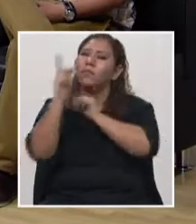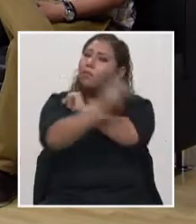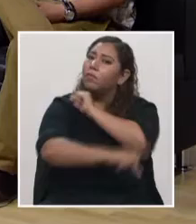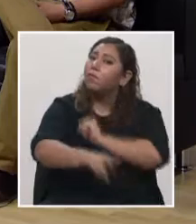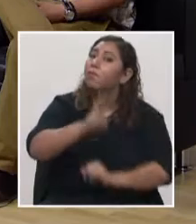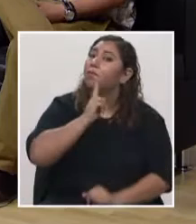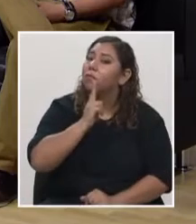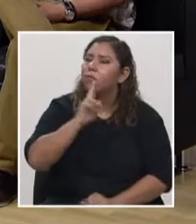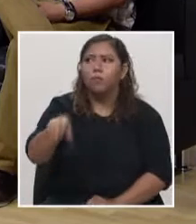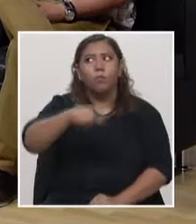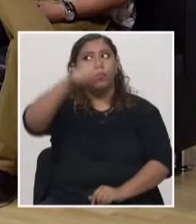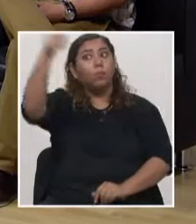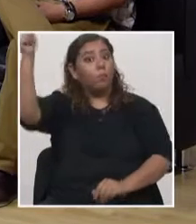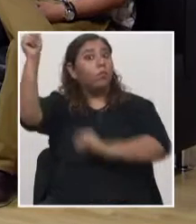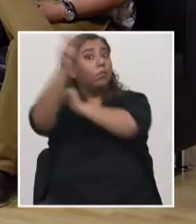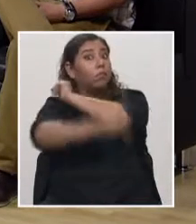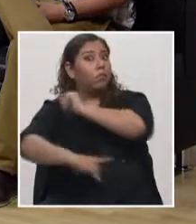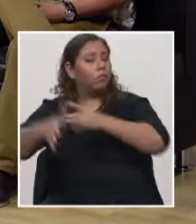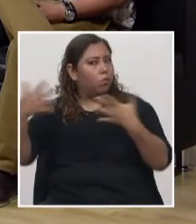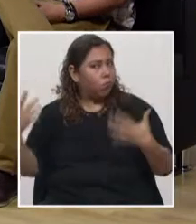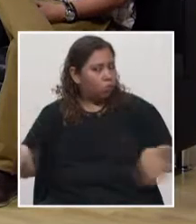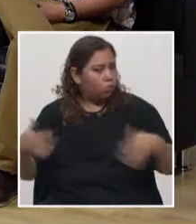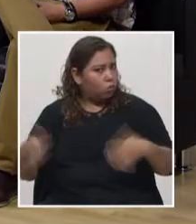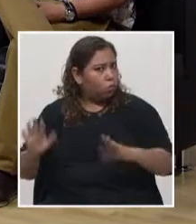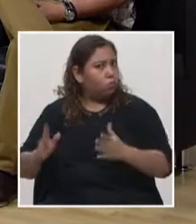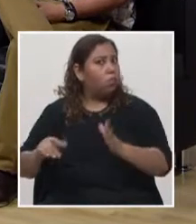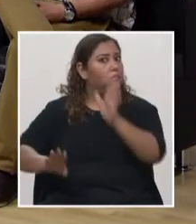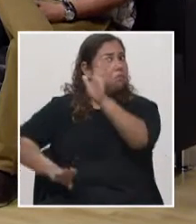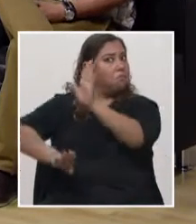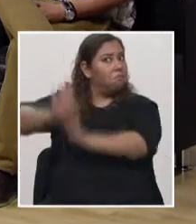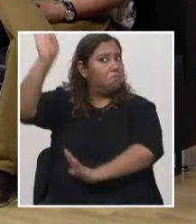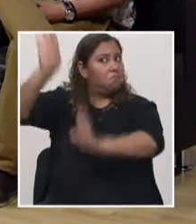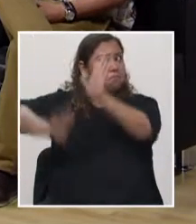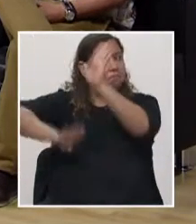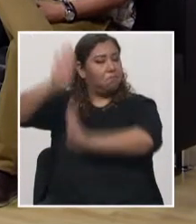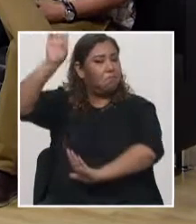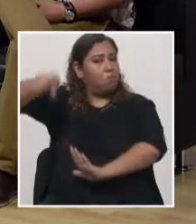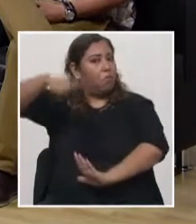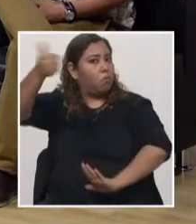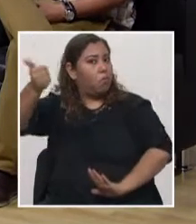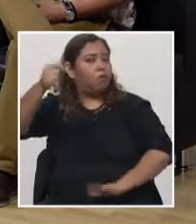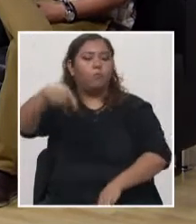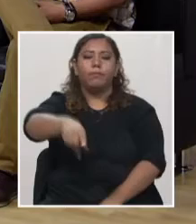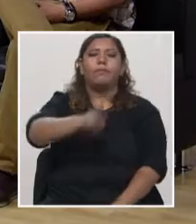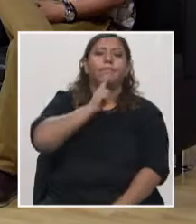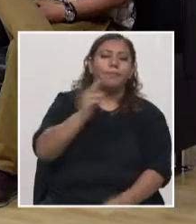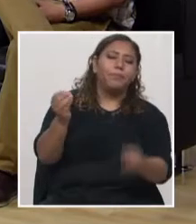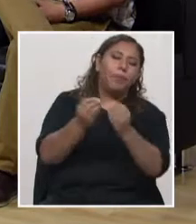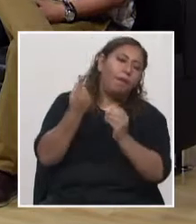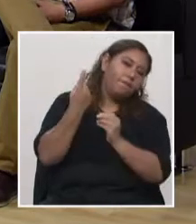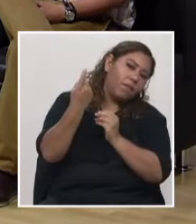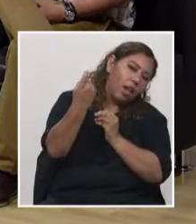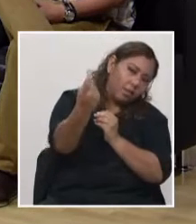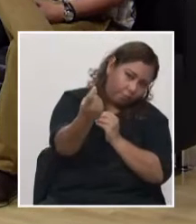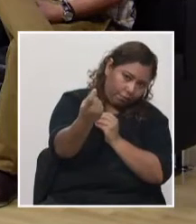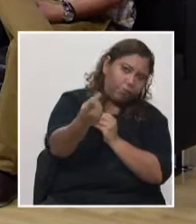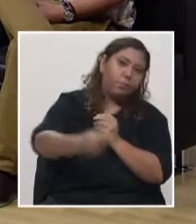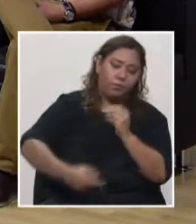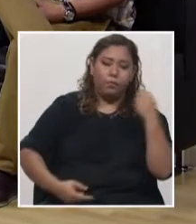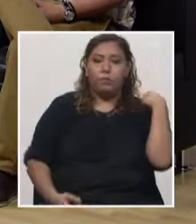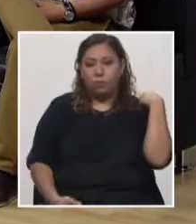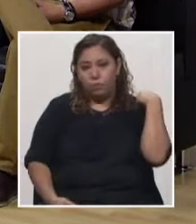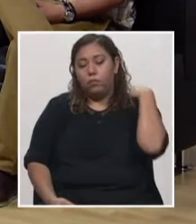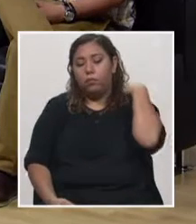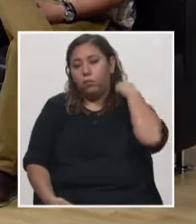que tenemos una ley general de minería del 2013, finales del 2013. Y pues prácticamente venimos trabajando con ella ya en el 2014.